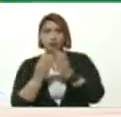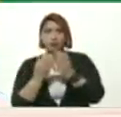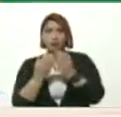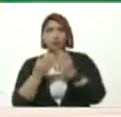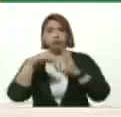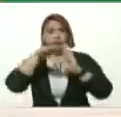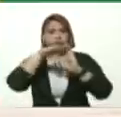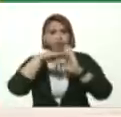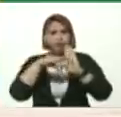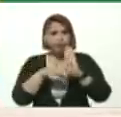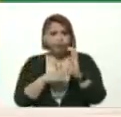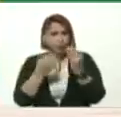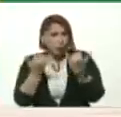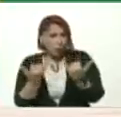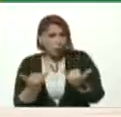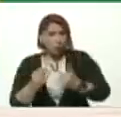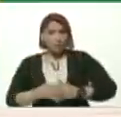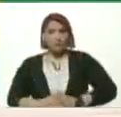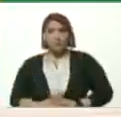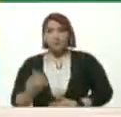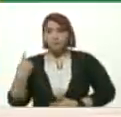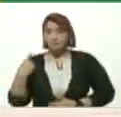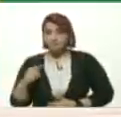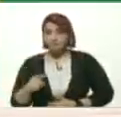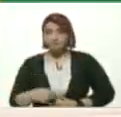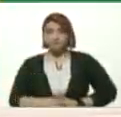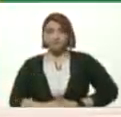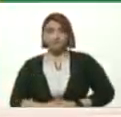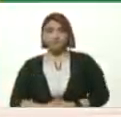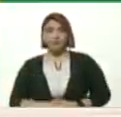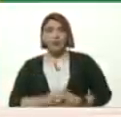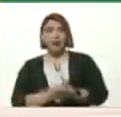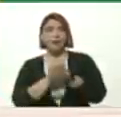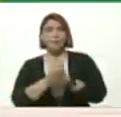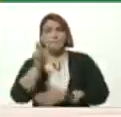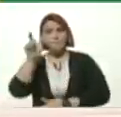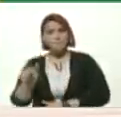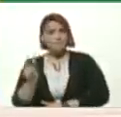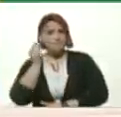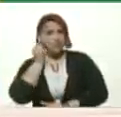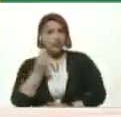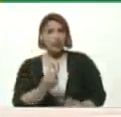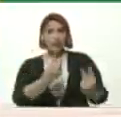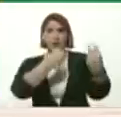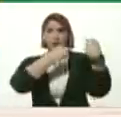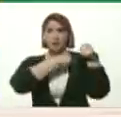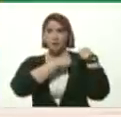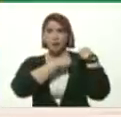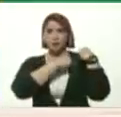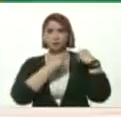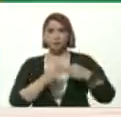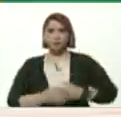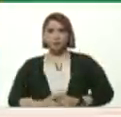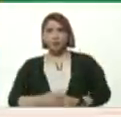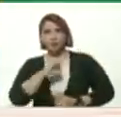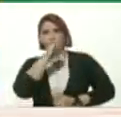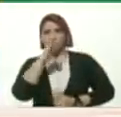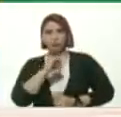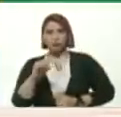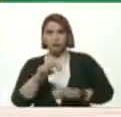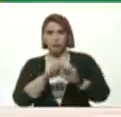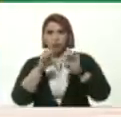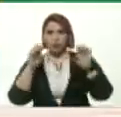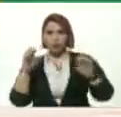condiciones ¿Verdad? Aquí tenemos A la compañera Jefa De Zona educativa